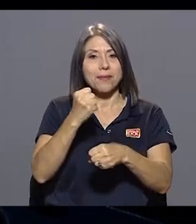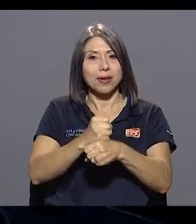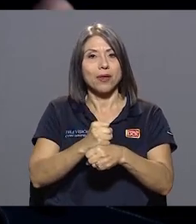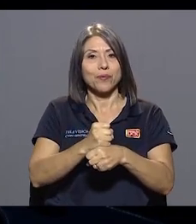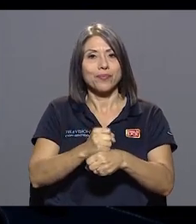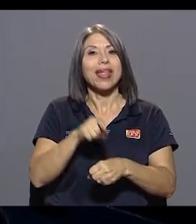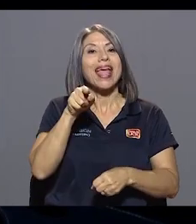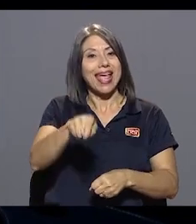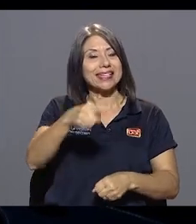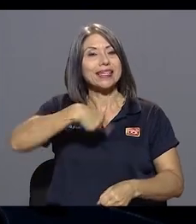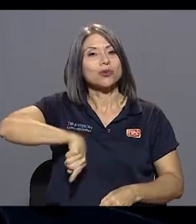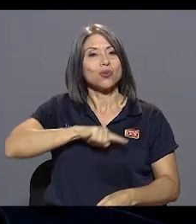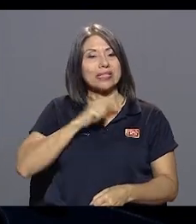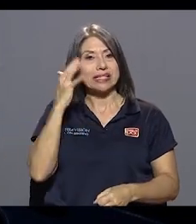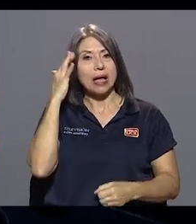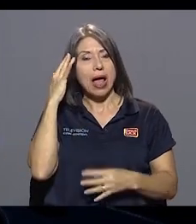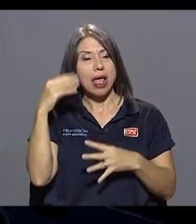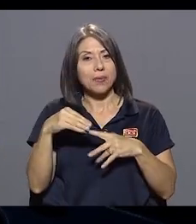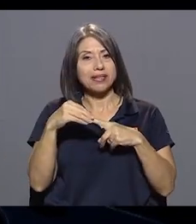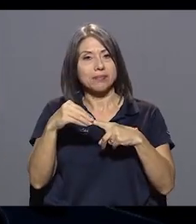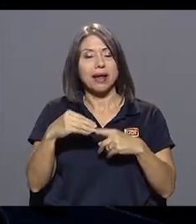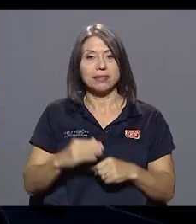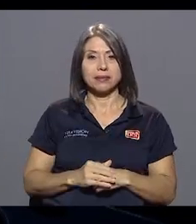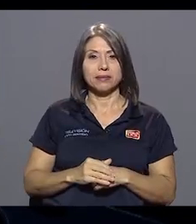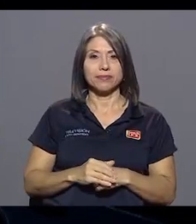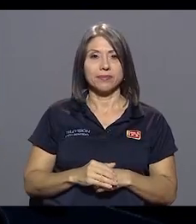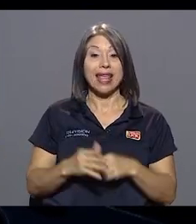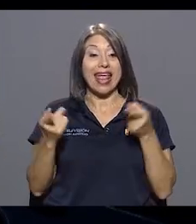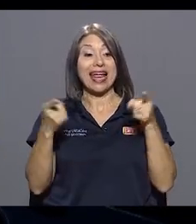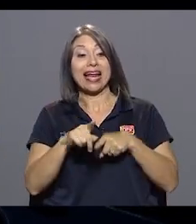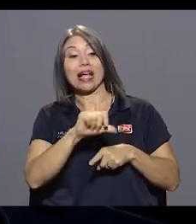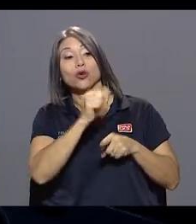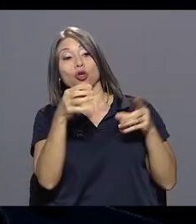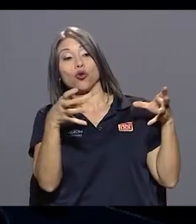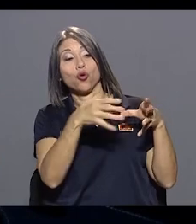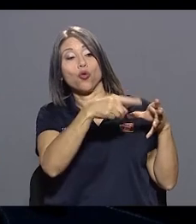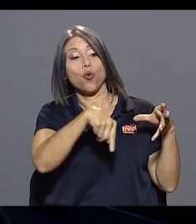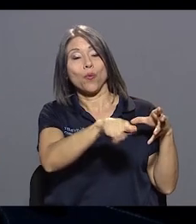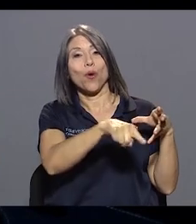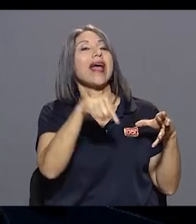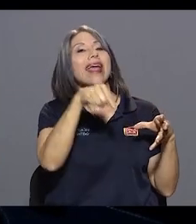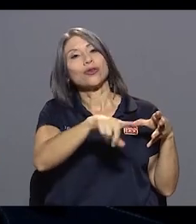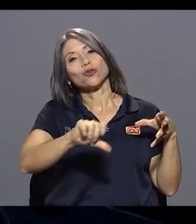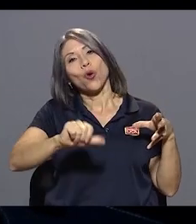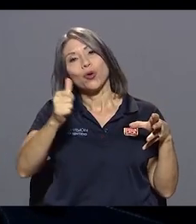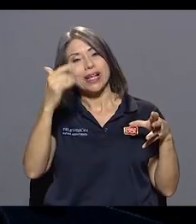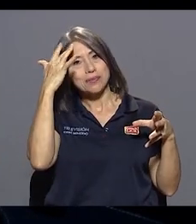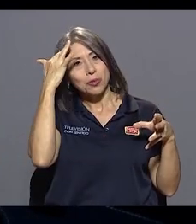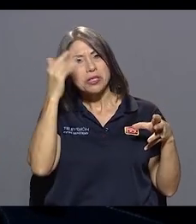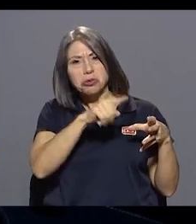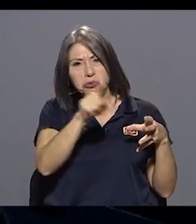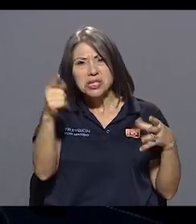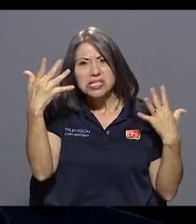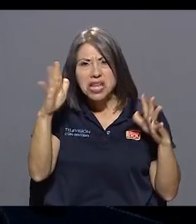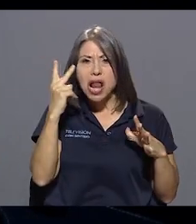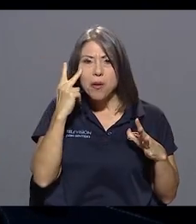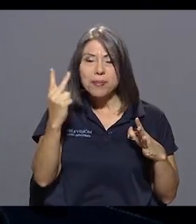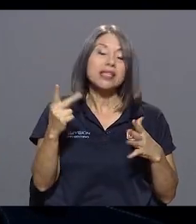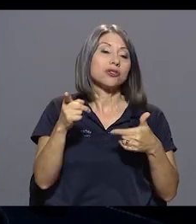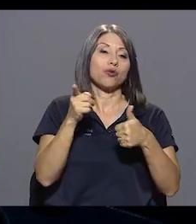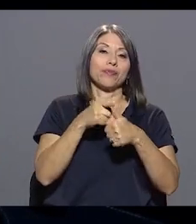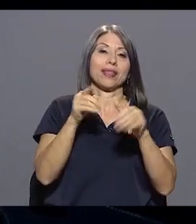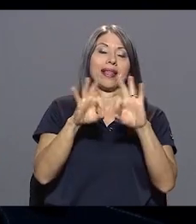son nuestras preocupaciones principales. En el caso de ellos, ellos tienen otras preocupaciones, como ustedes lo han visto, está el tema de la